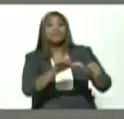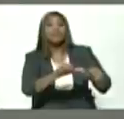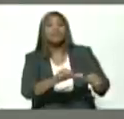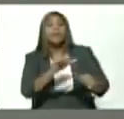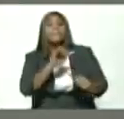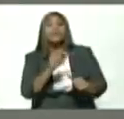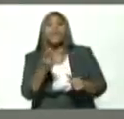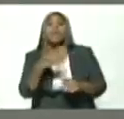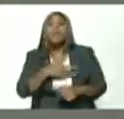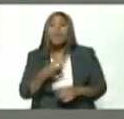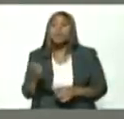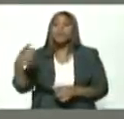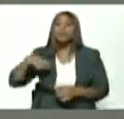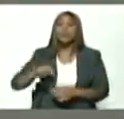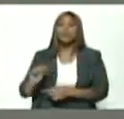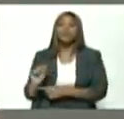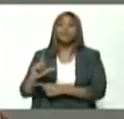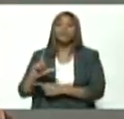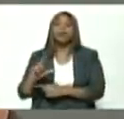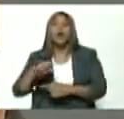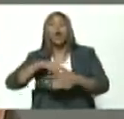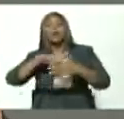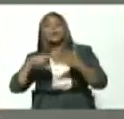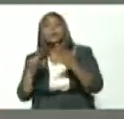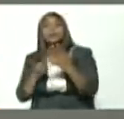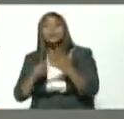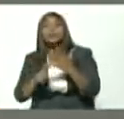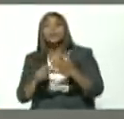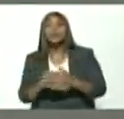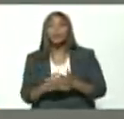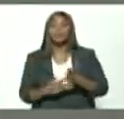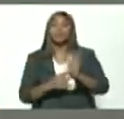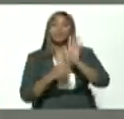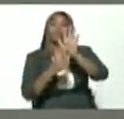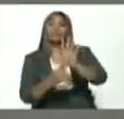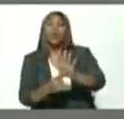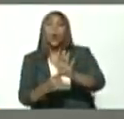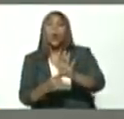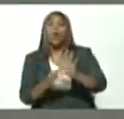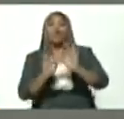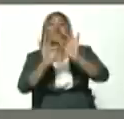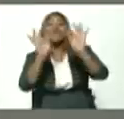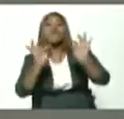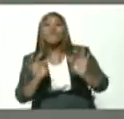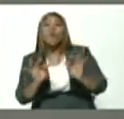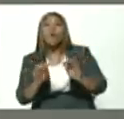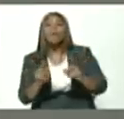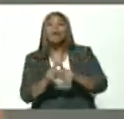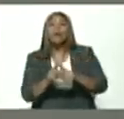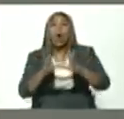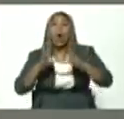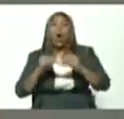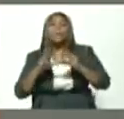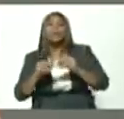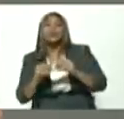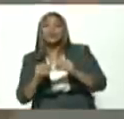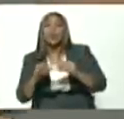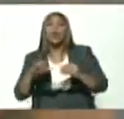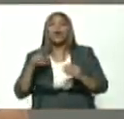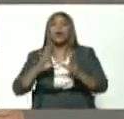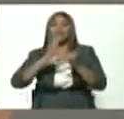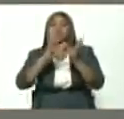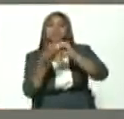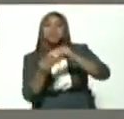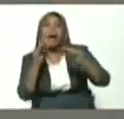su poder adquisitivo y en quinto punto era presentar modelos de convención colectiva adaptados a la guerra